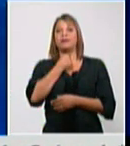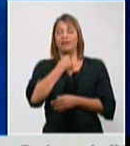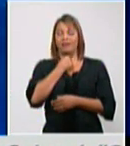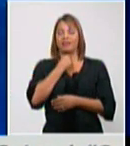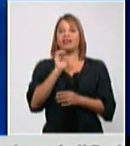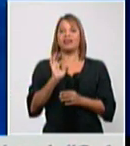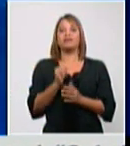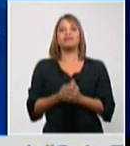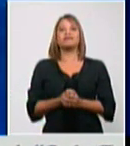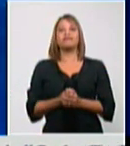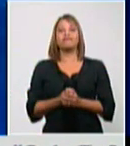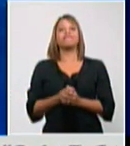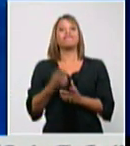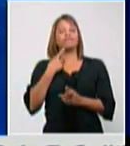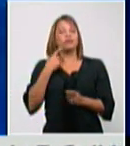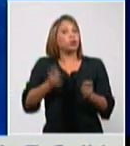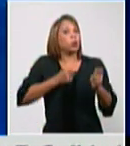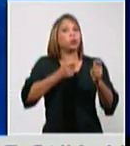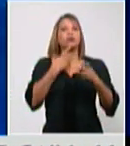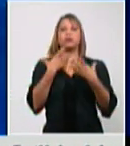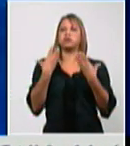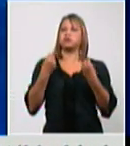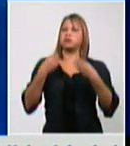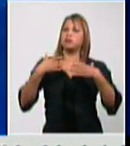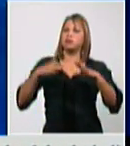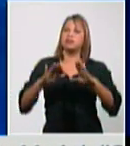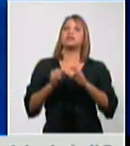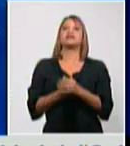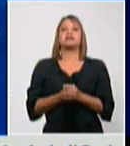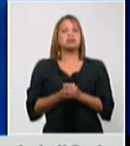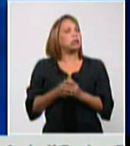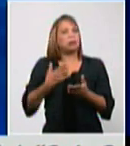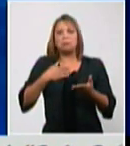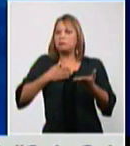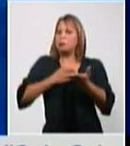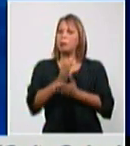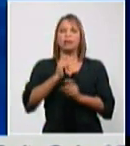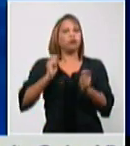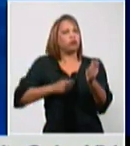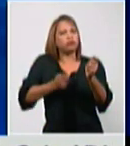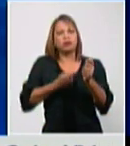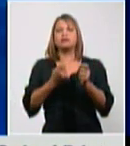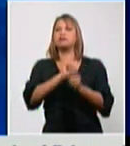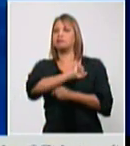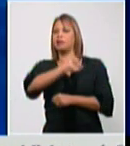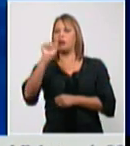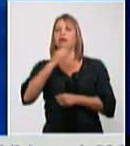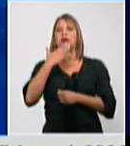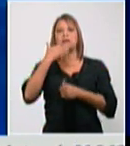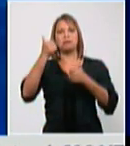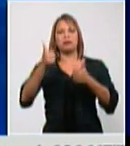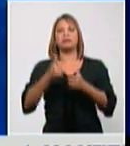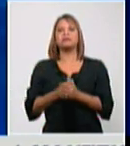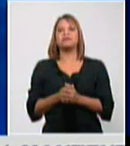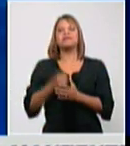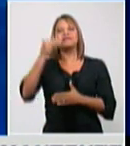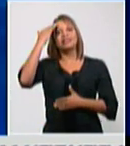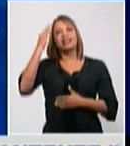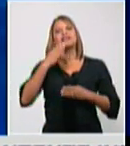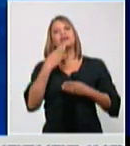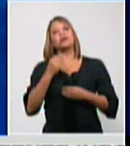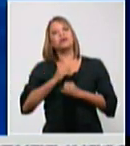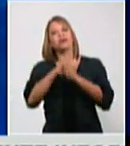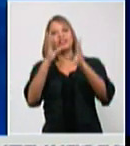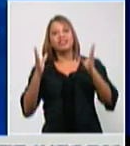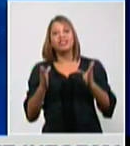el punto de vista epidemiológico. Correcto, y con optimismo de lo que se va a lograr. Entonces, muchas gracias, buenos días a ti, a los